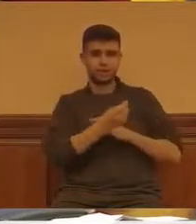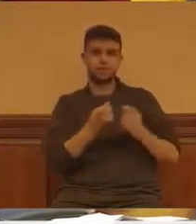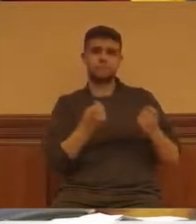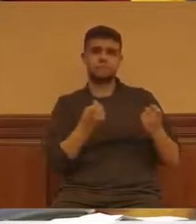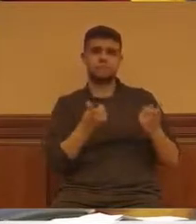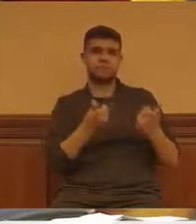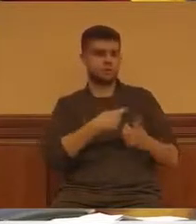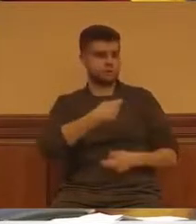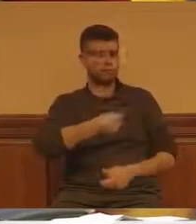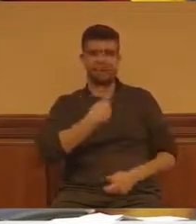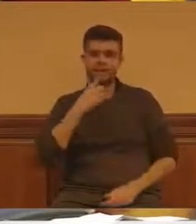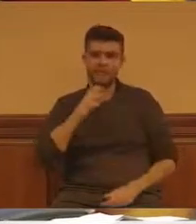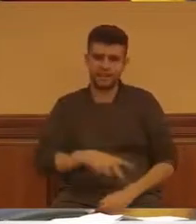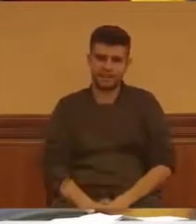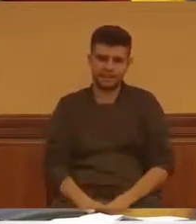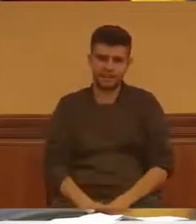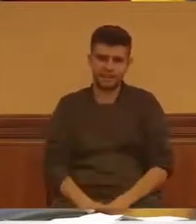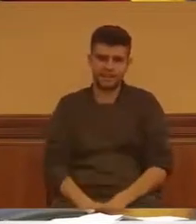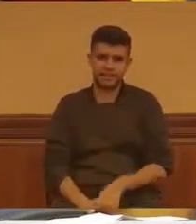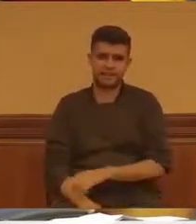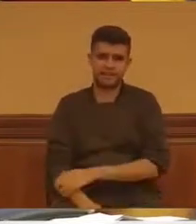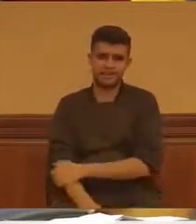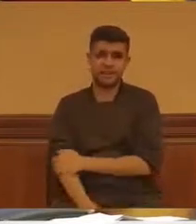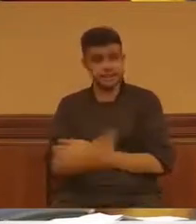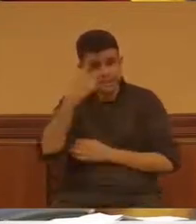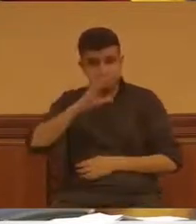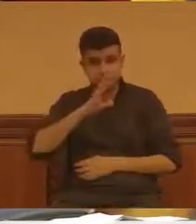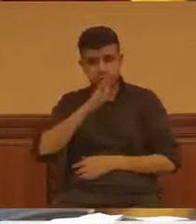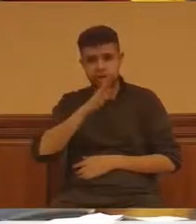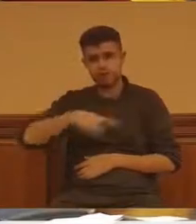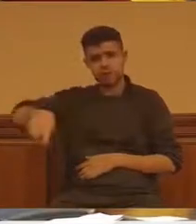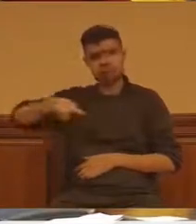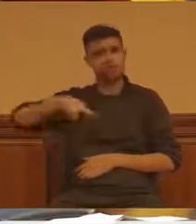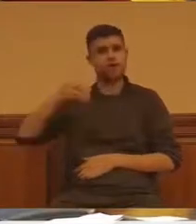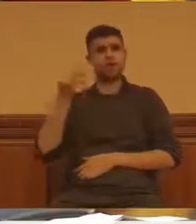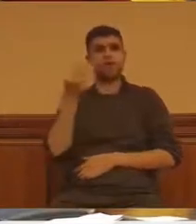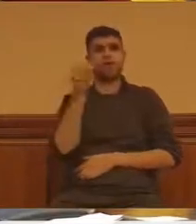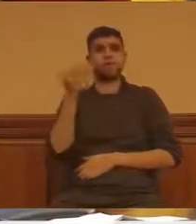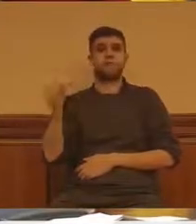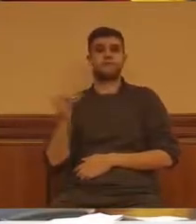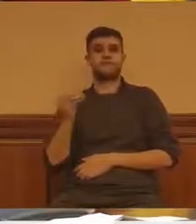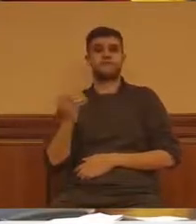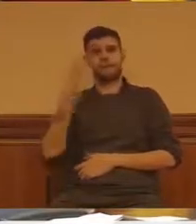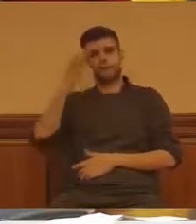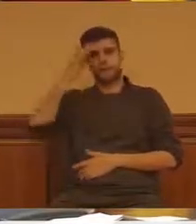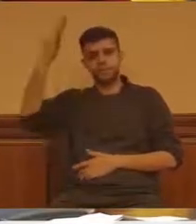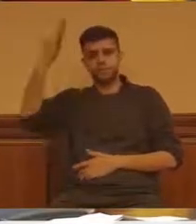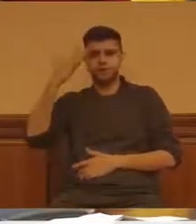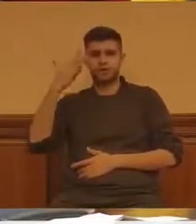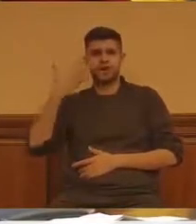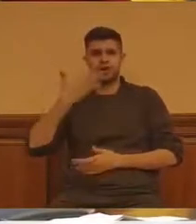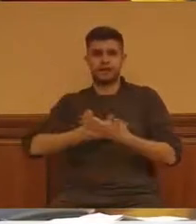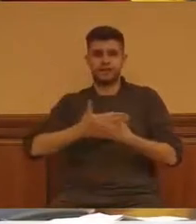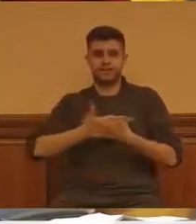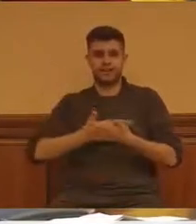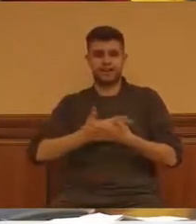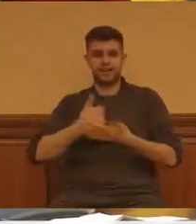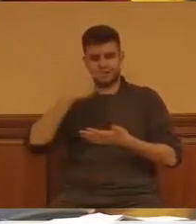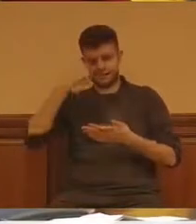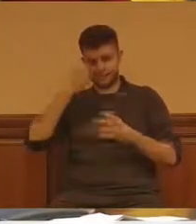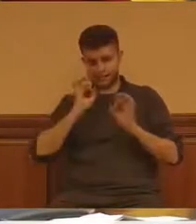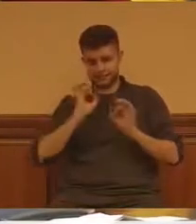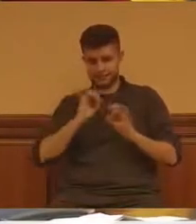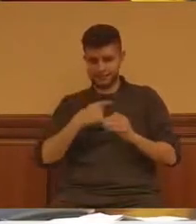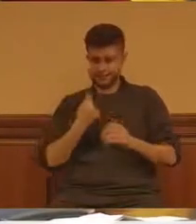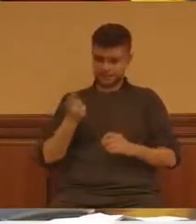garantías, certidumbres ni horizontes para poder formar una familia con seguridad. ¿Saben